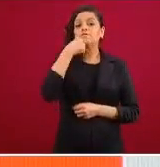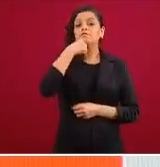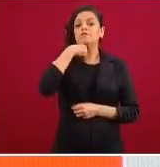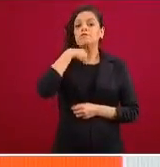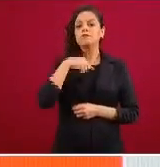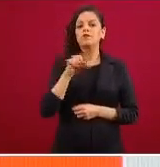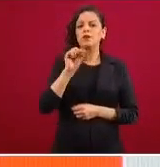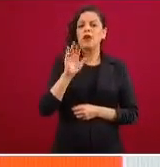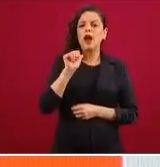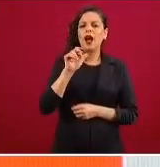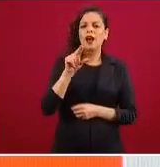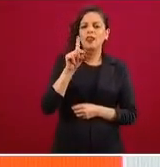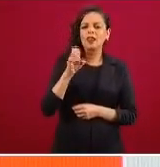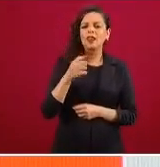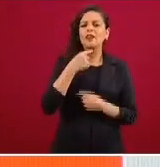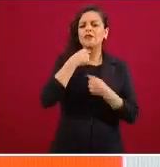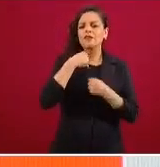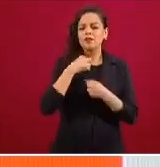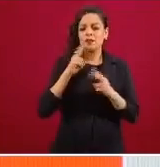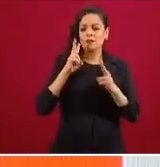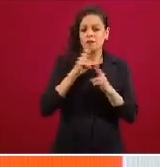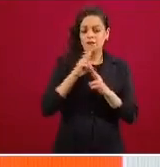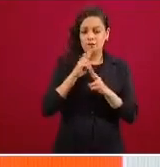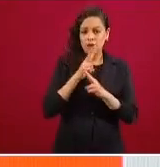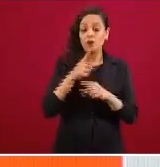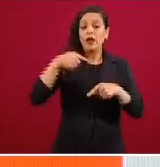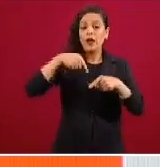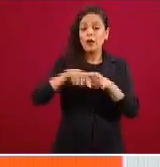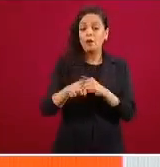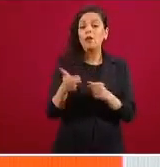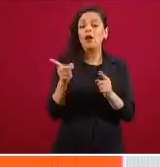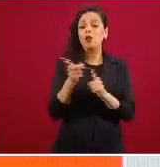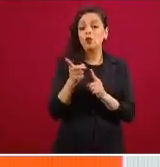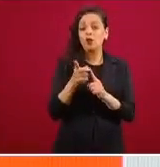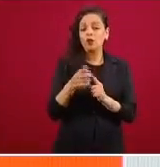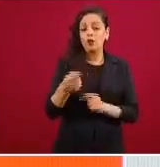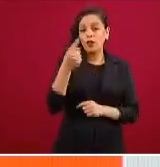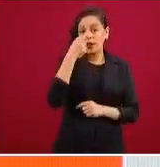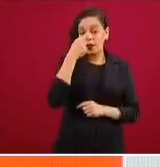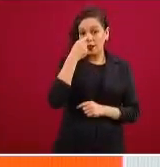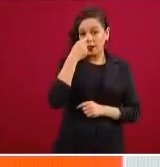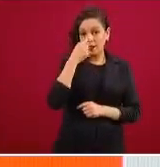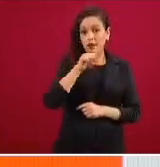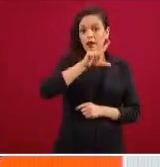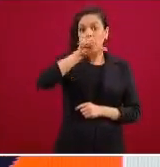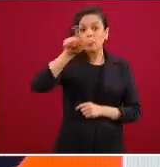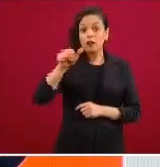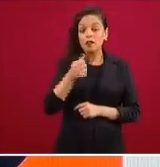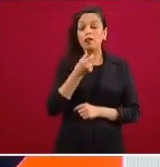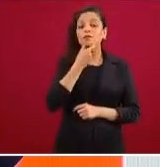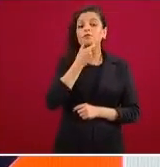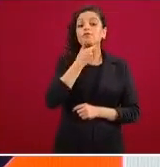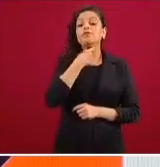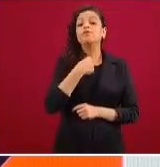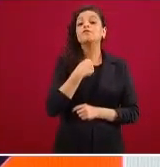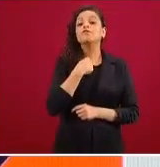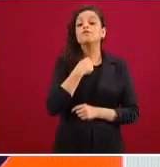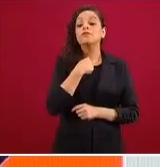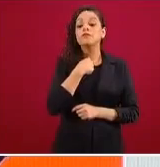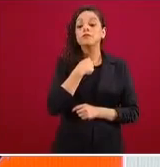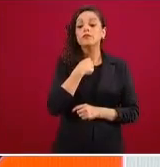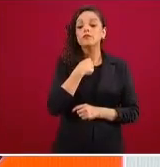el aparato respiratorio empieza en la nariz pasa por la faringe o garganta se